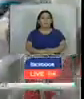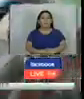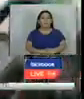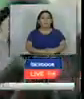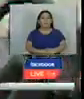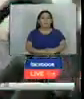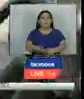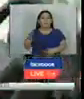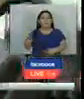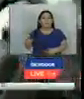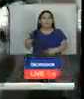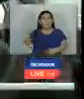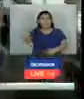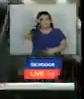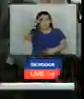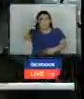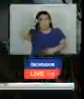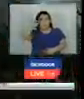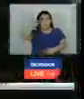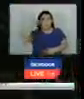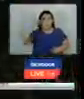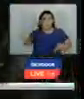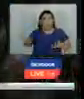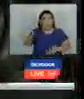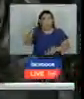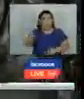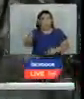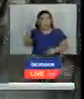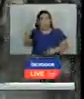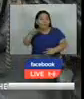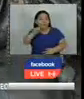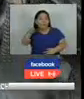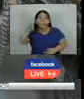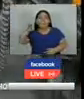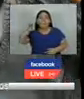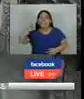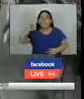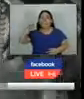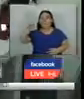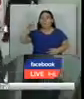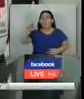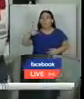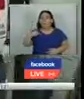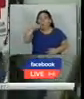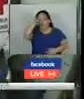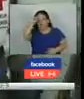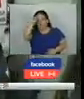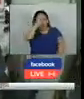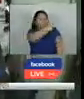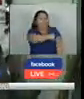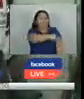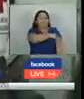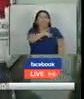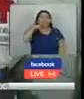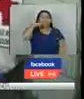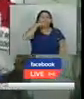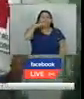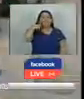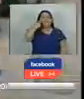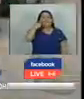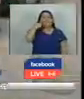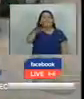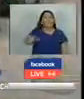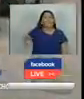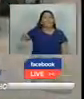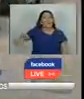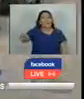así es la jornada que a diario realiza Milagro una rescatista de Cruz Roja salvadoreña destacada en la